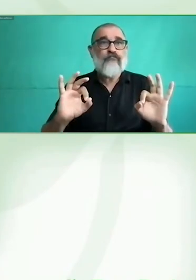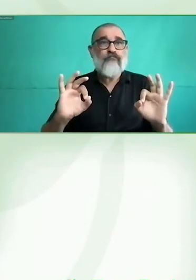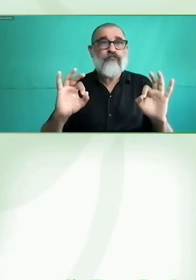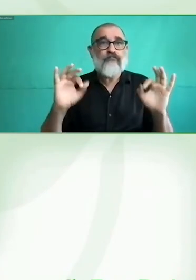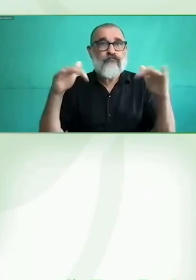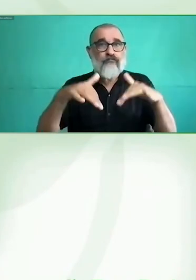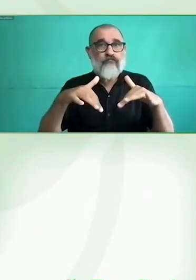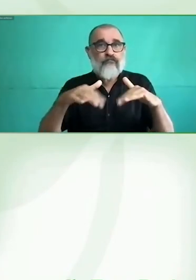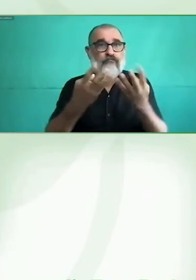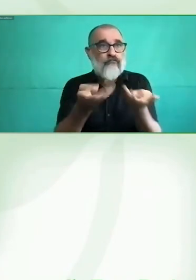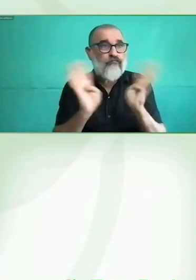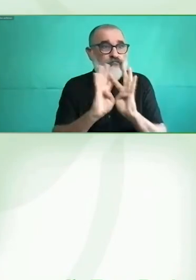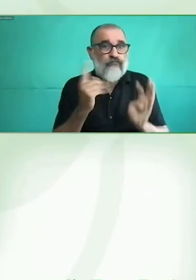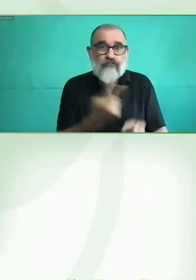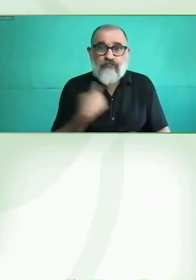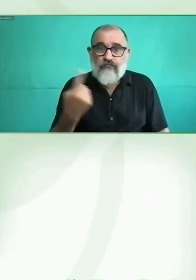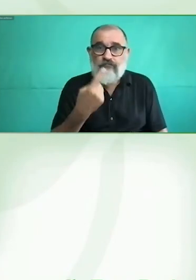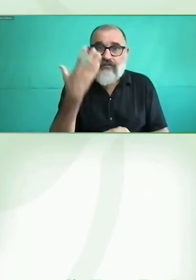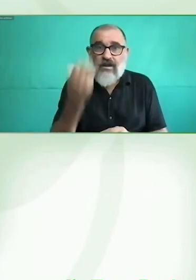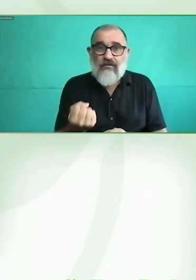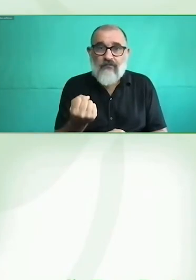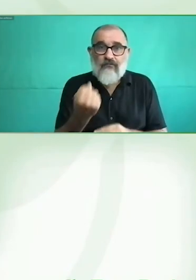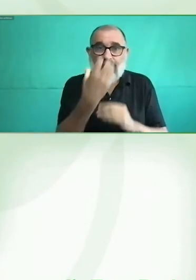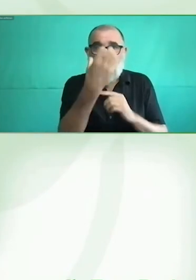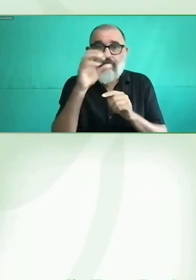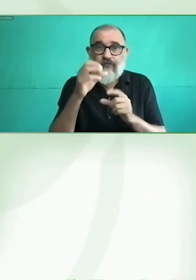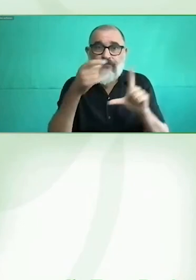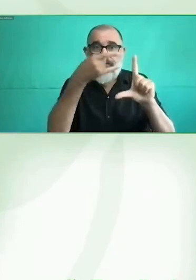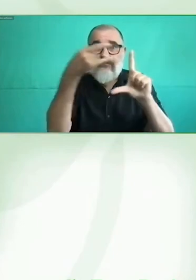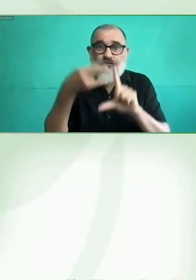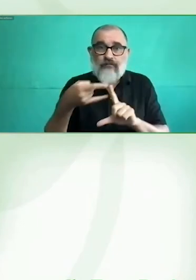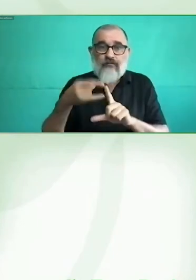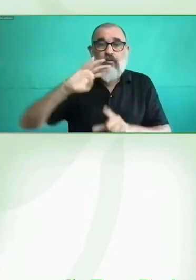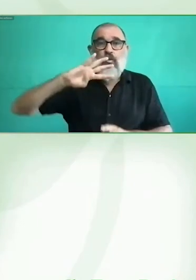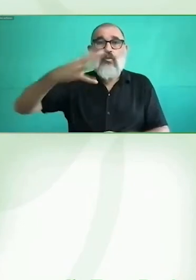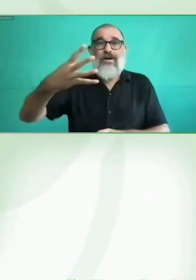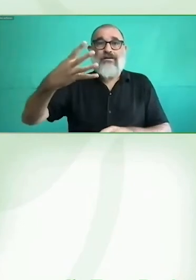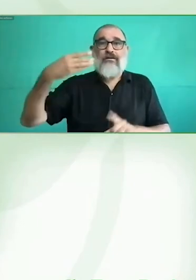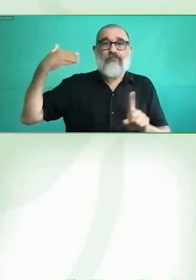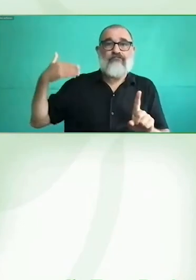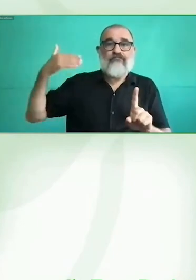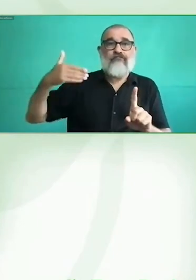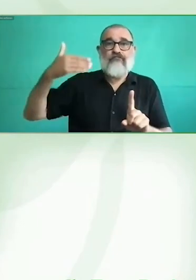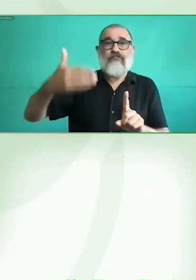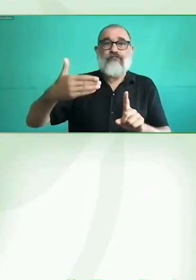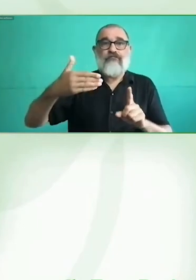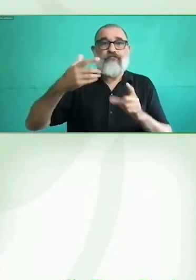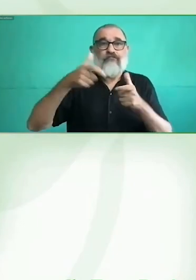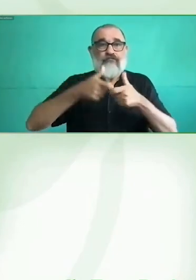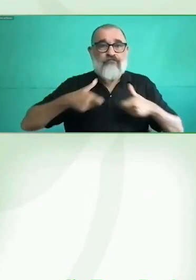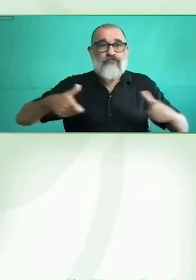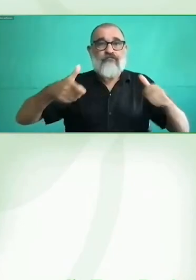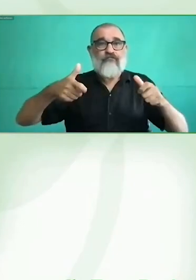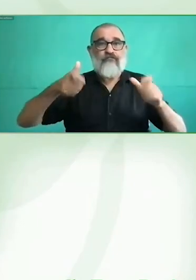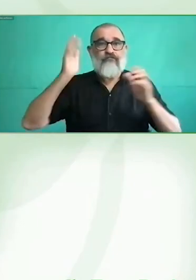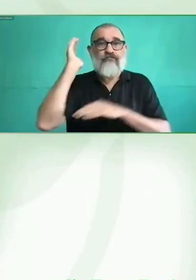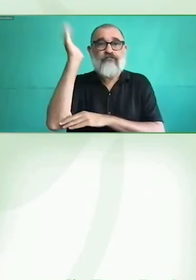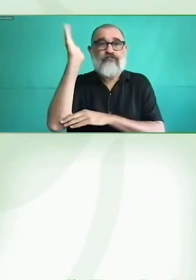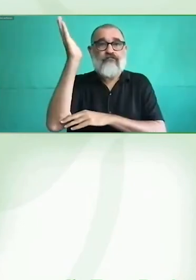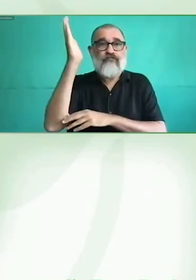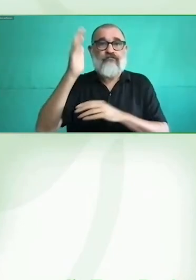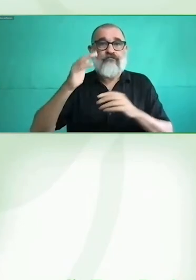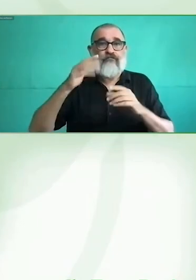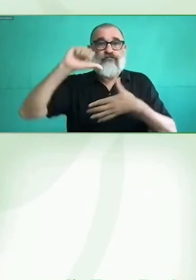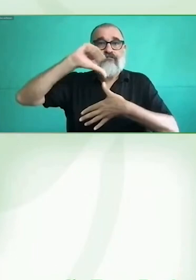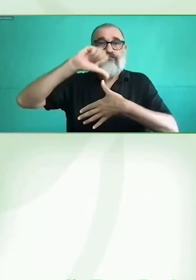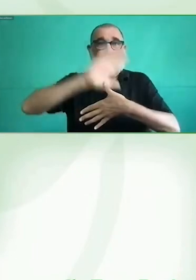cuarta versión de la conferencia Ciro Project para América Latina y el mundo hispano parlante. Estamos felices